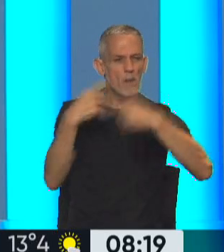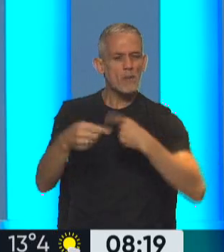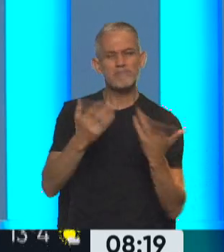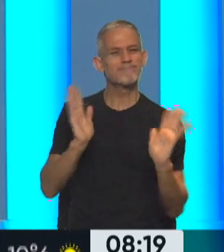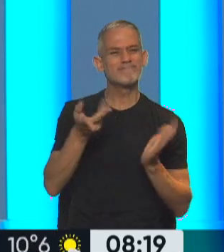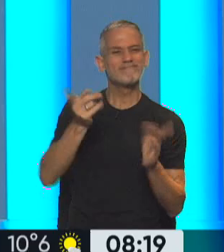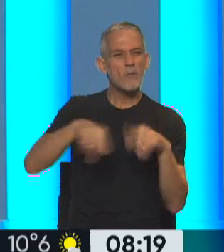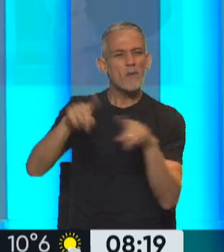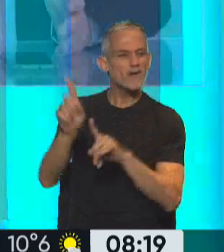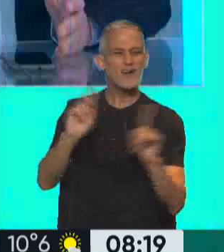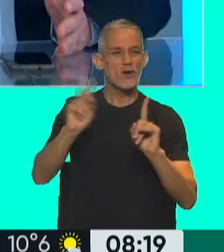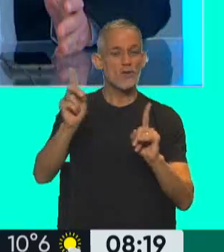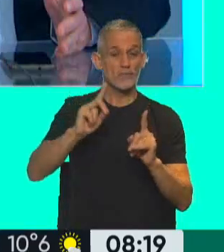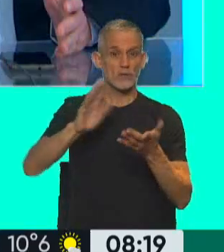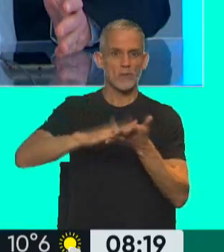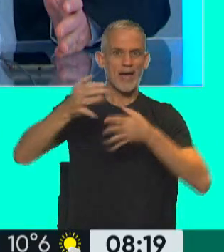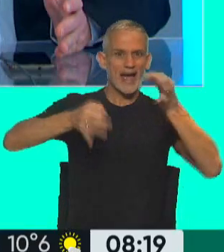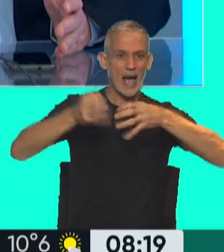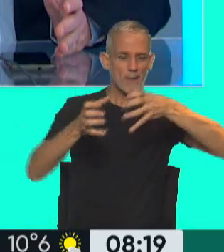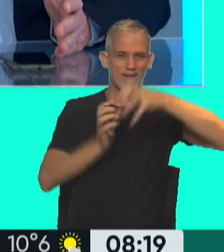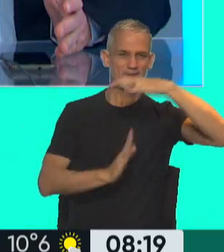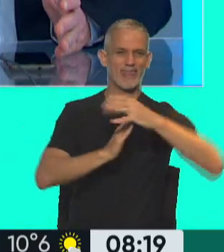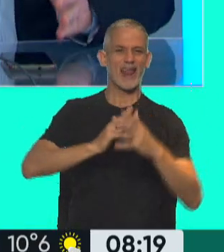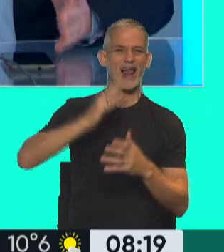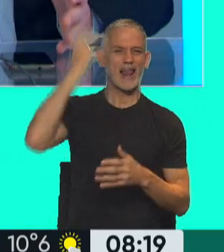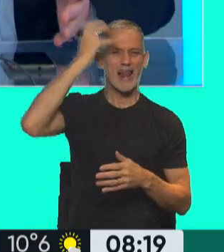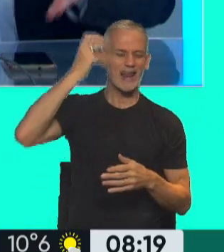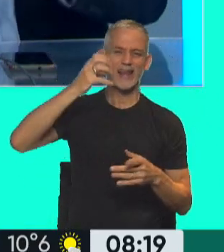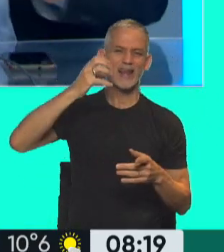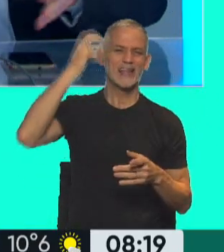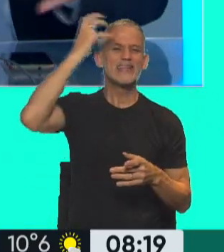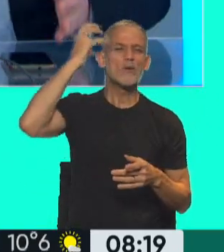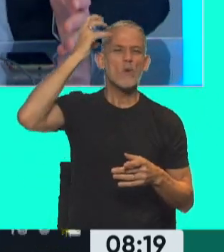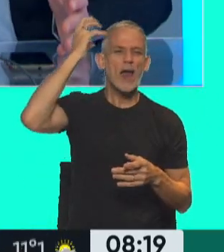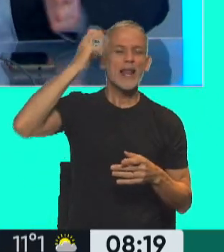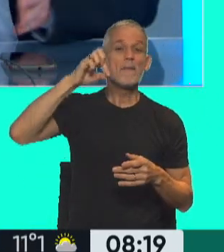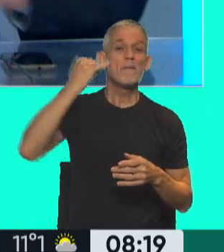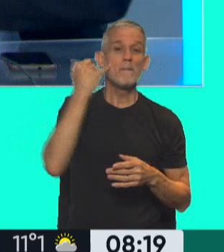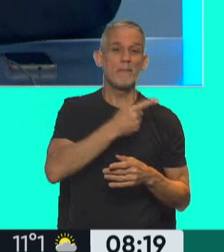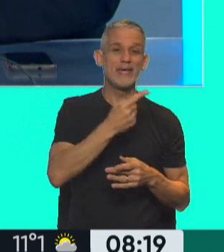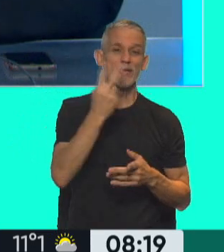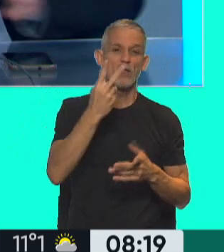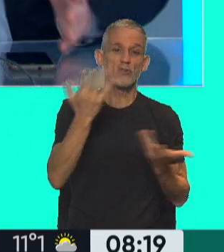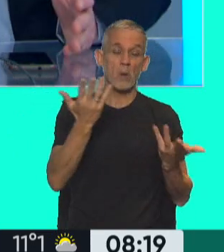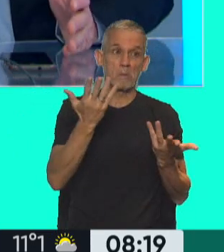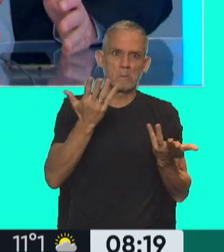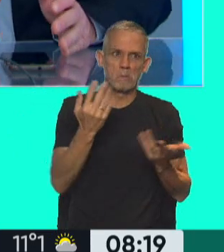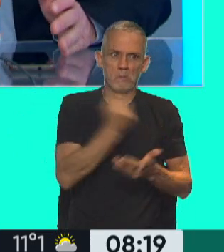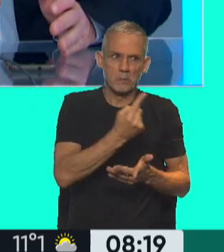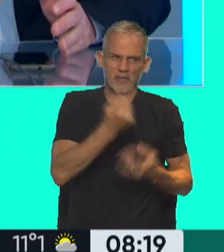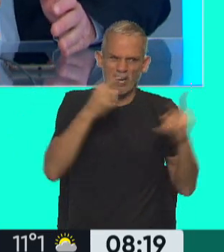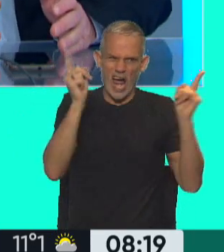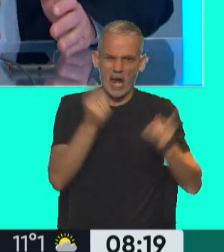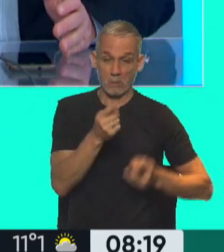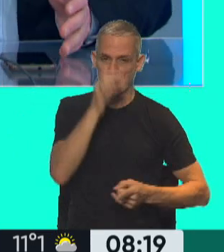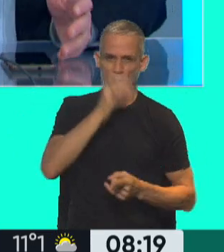hablar cuando se habla de la Cámara Federal que funciona en Comodoro Pi, son dos jueces que son poco menos que dos extraterrestres adentro de ese